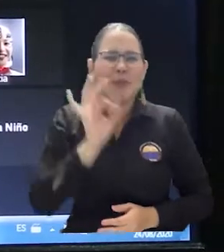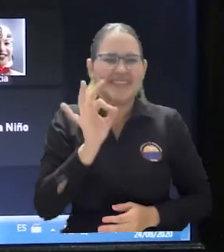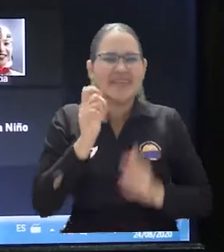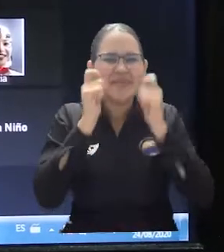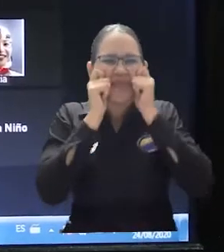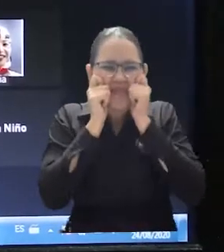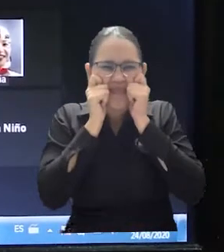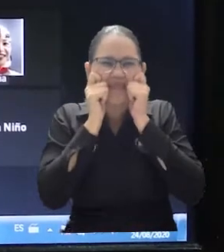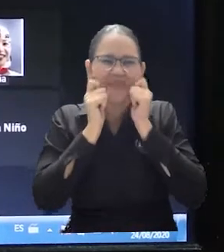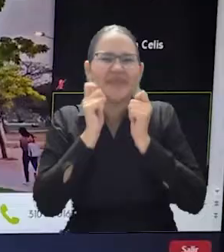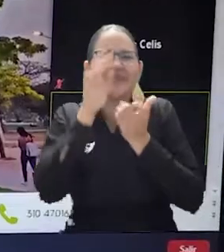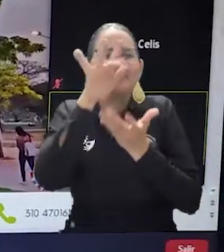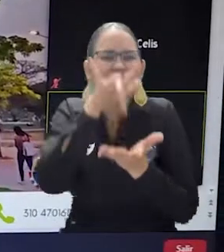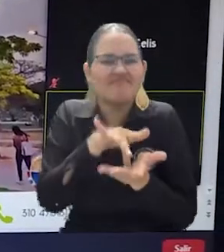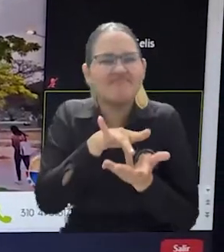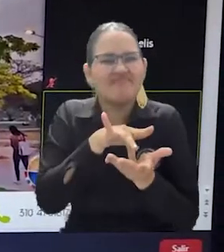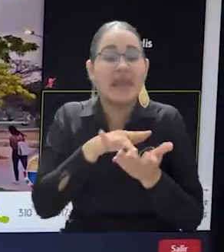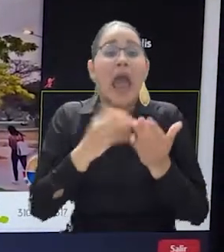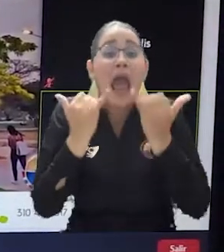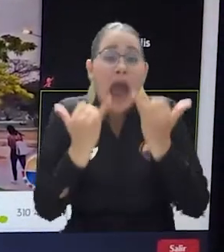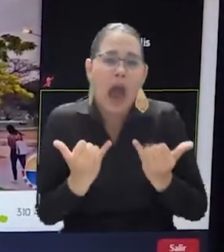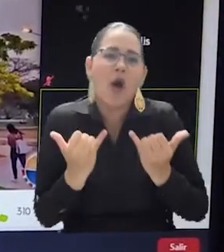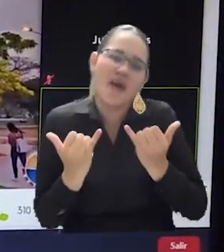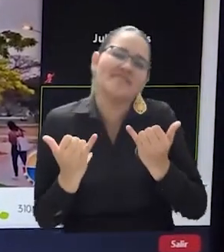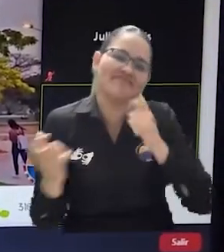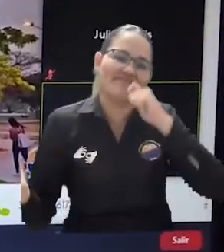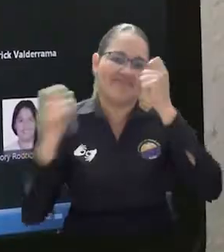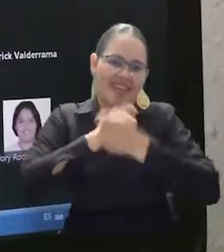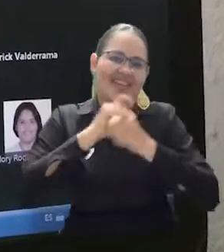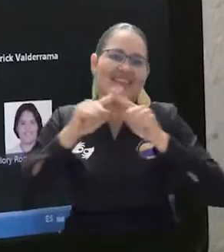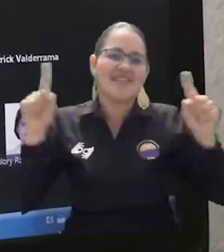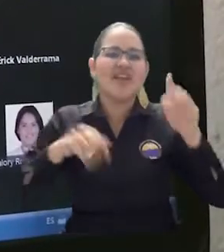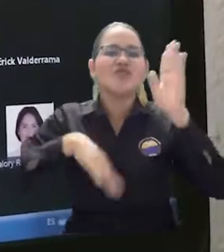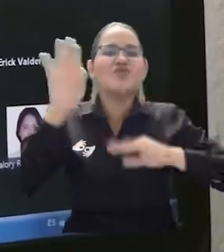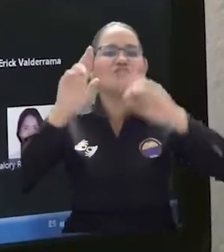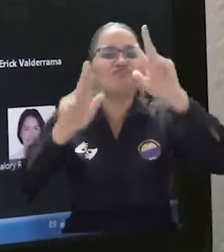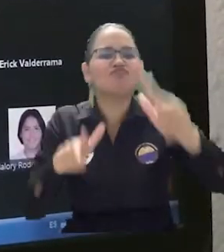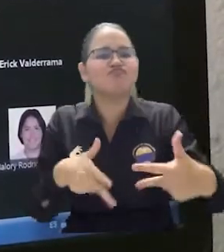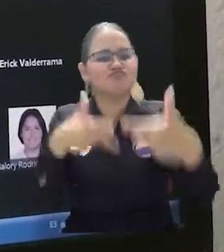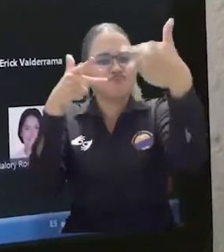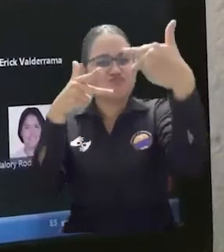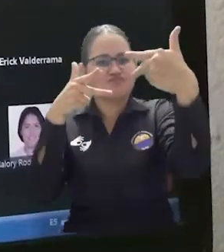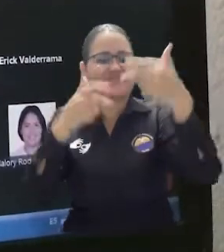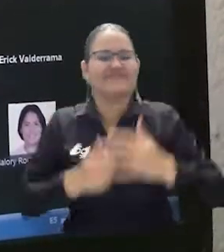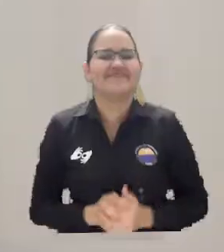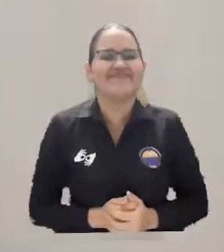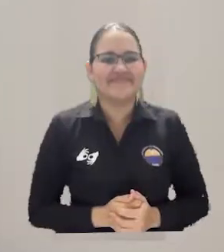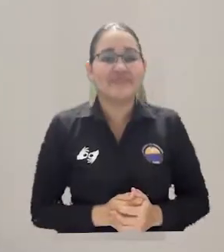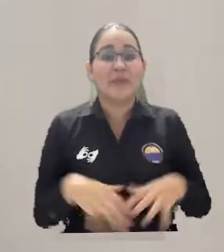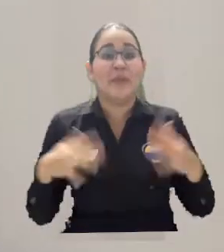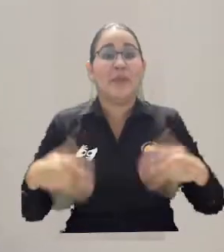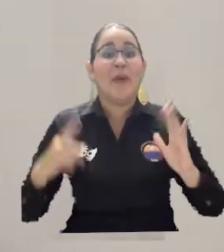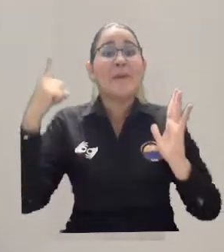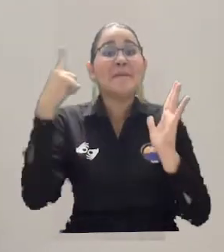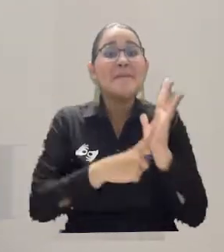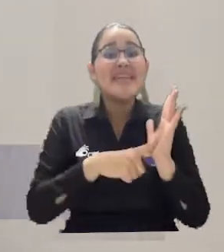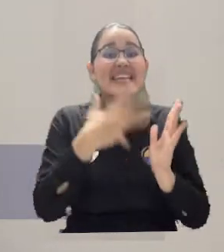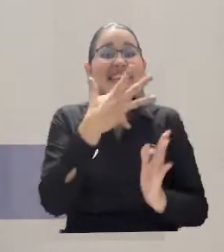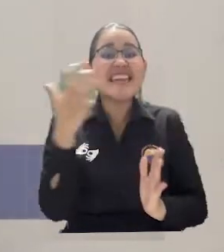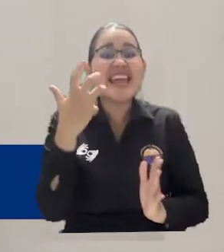el encuentro de estudiantes y directivos de diferentes dependencias se realiza a través de plataformas digitales. 1